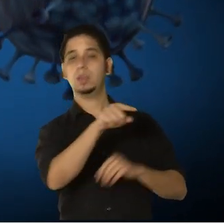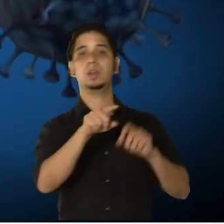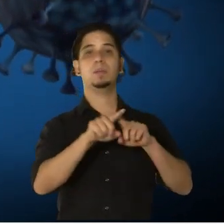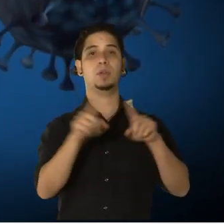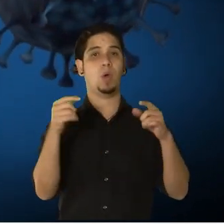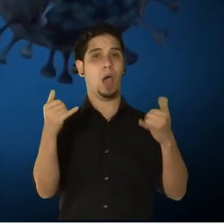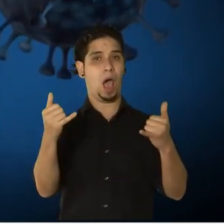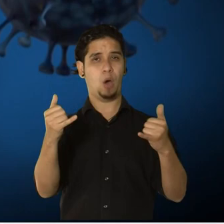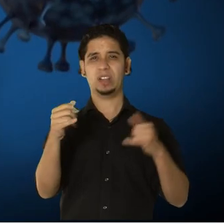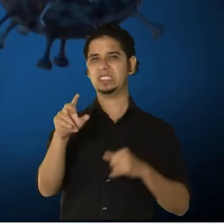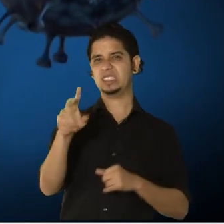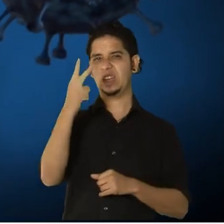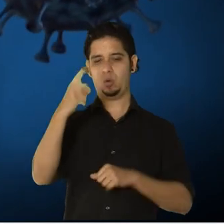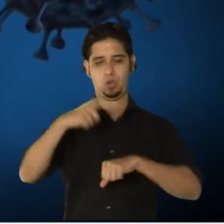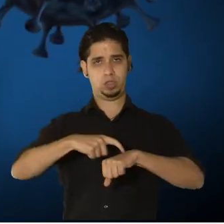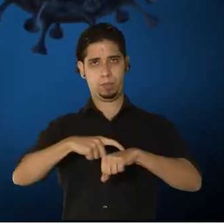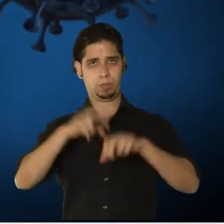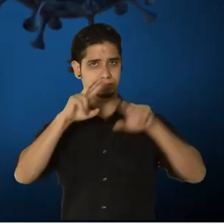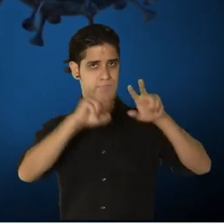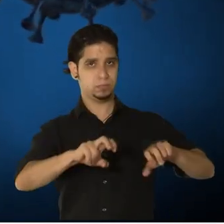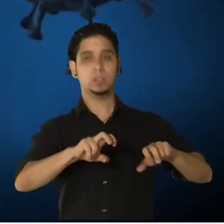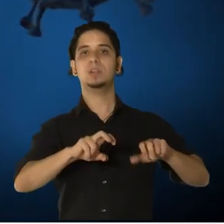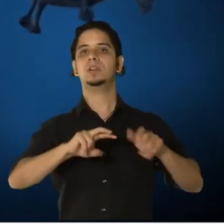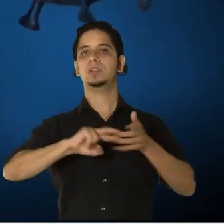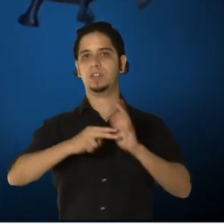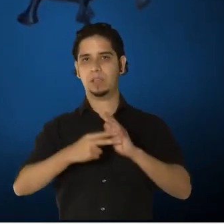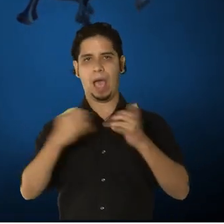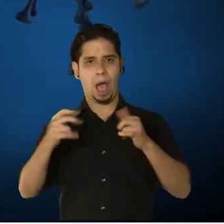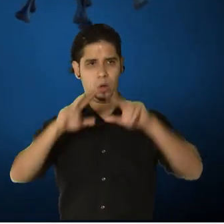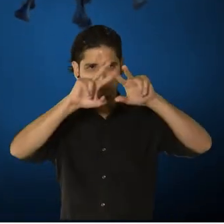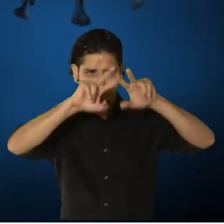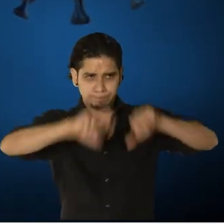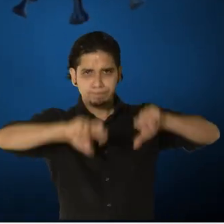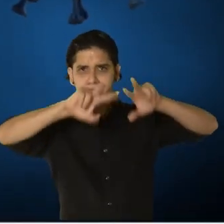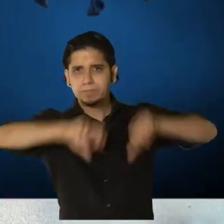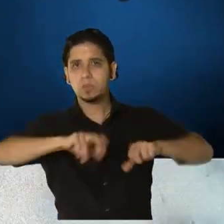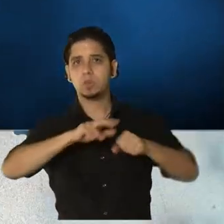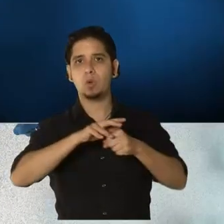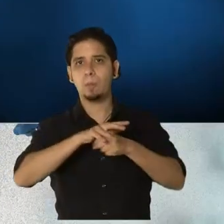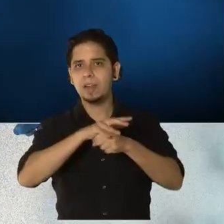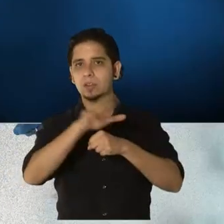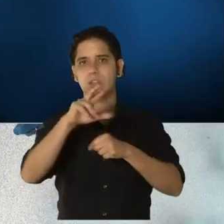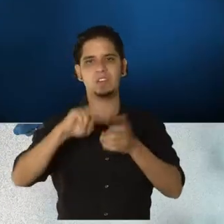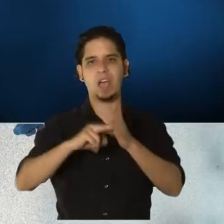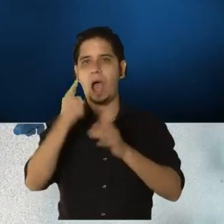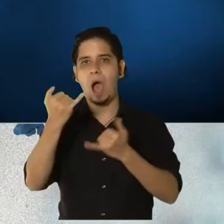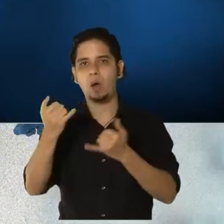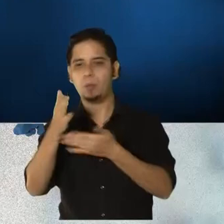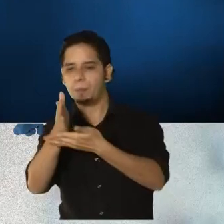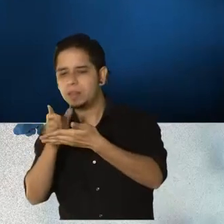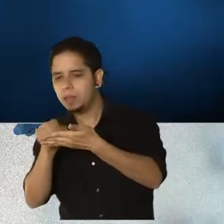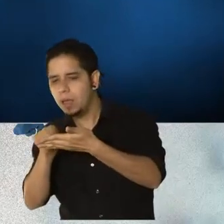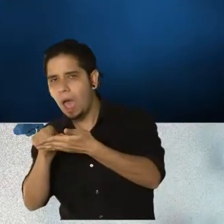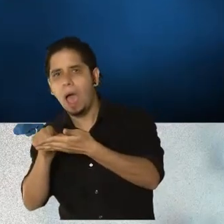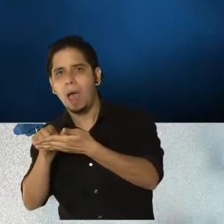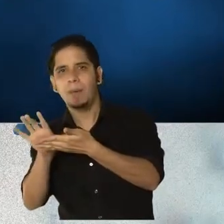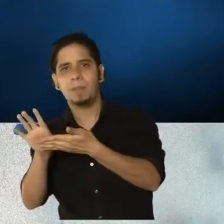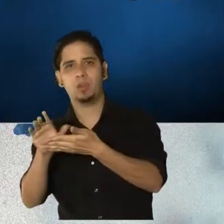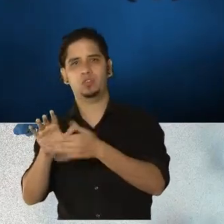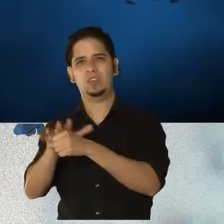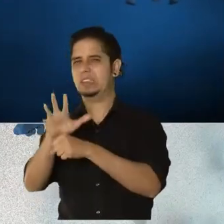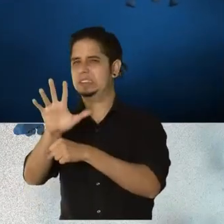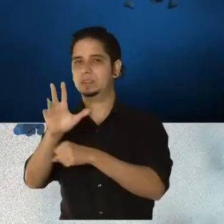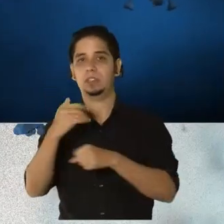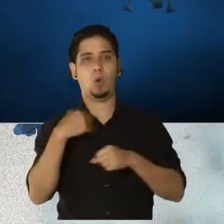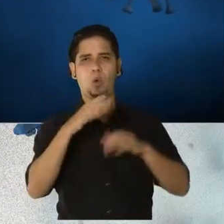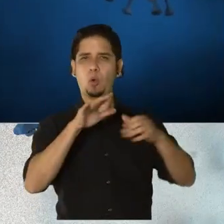análisis, que es básicamente poder hacer análisis completo del genoma, no solo un pedacito, para realmente confirmarlo. Y